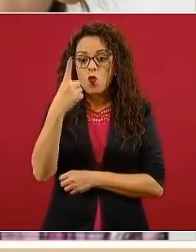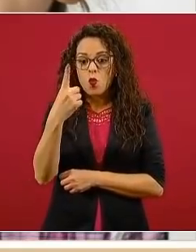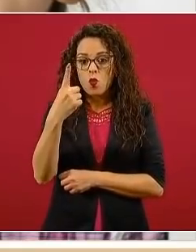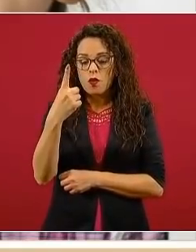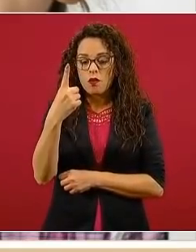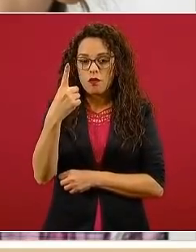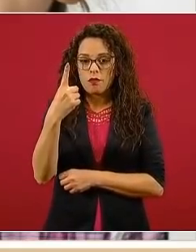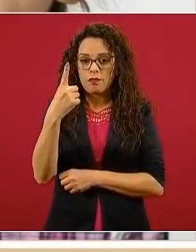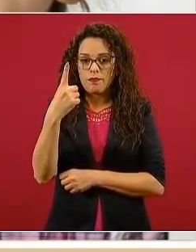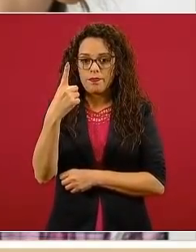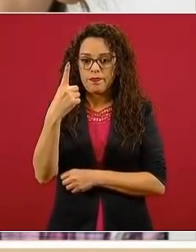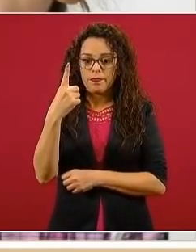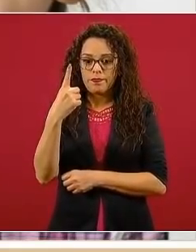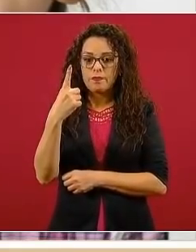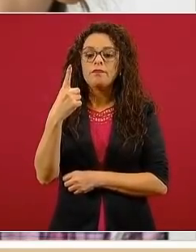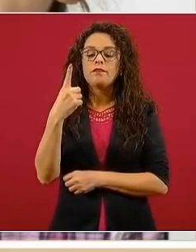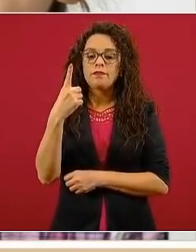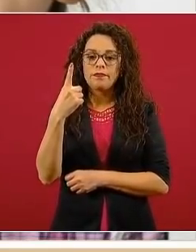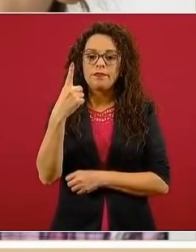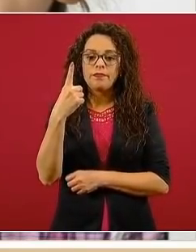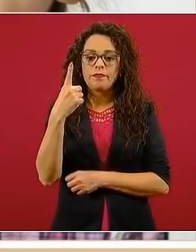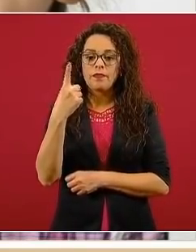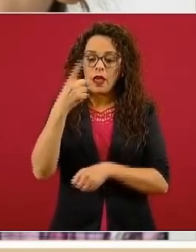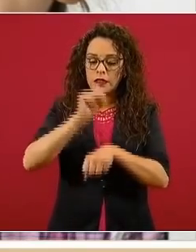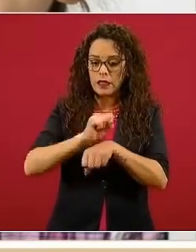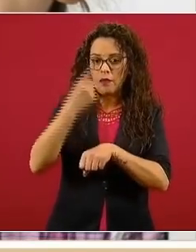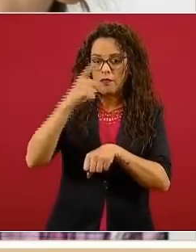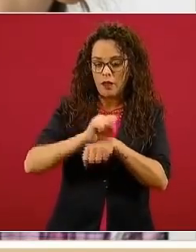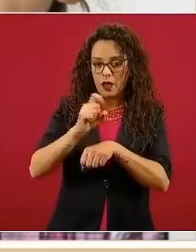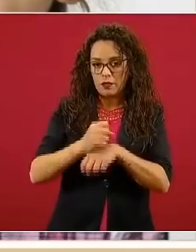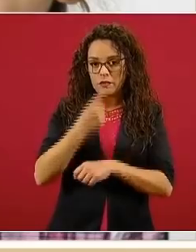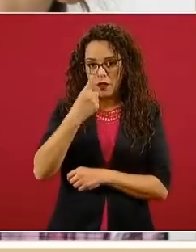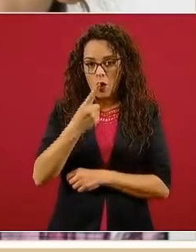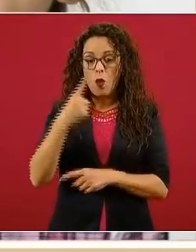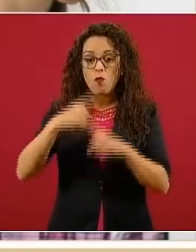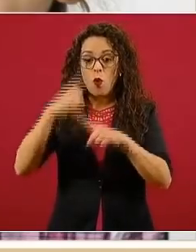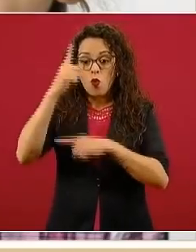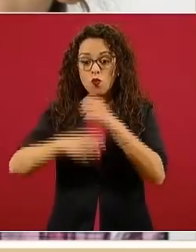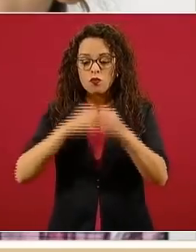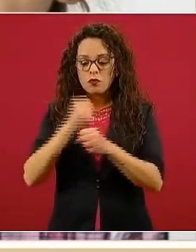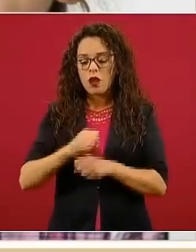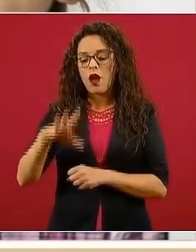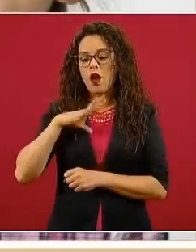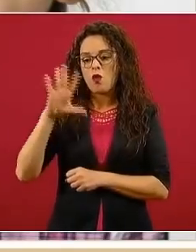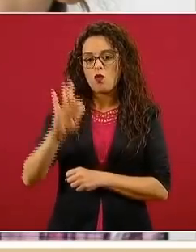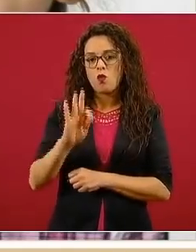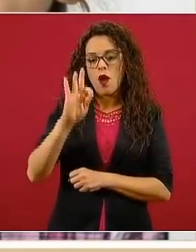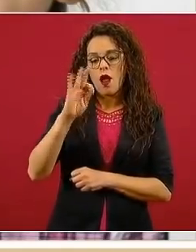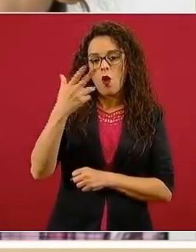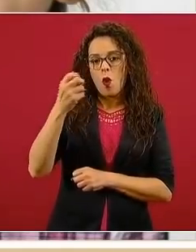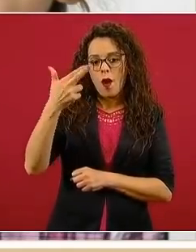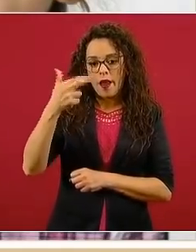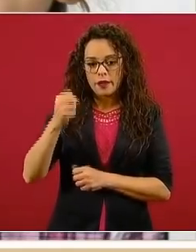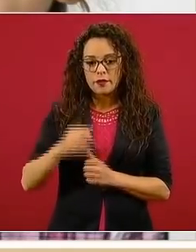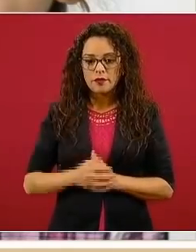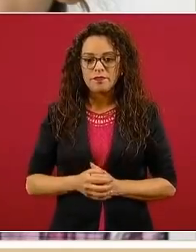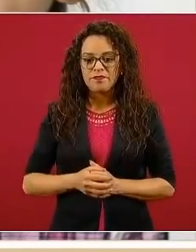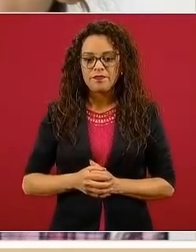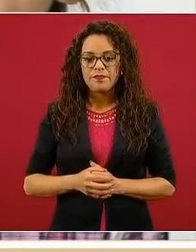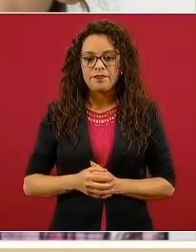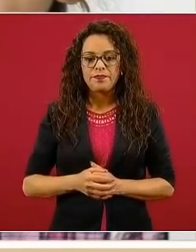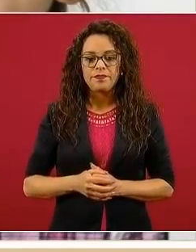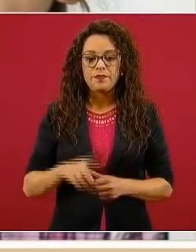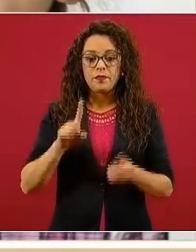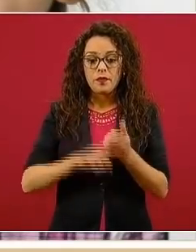anualmente van a contar con 40 horas. Tercero y cuarto de primaria tienen periodos lectivos de 1.5